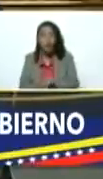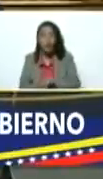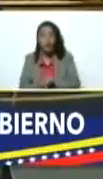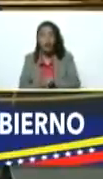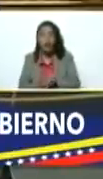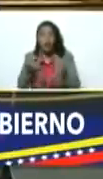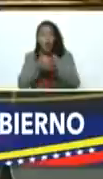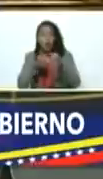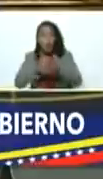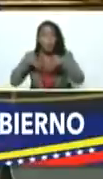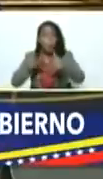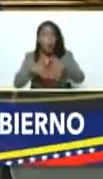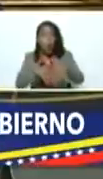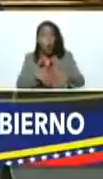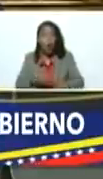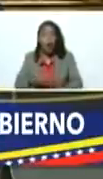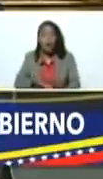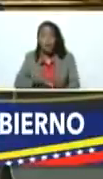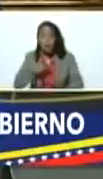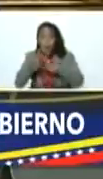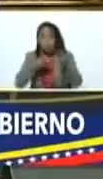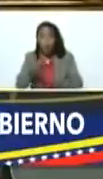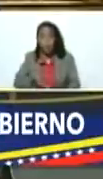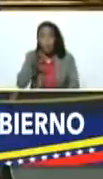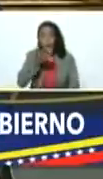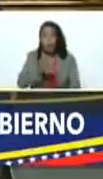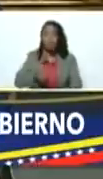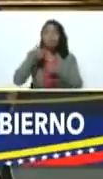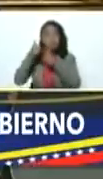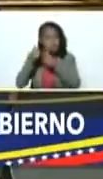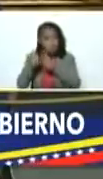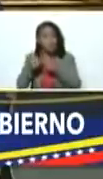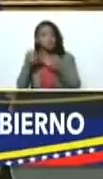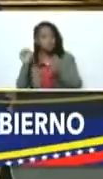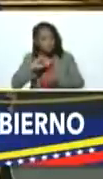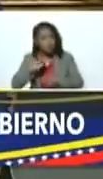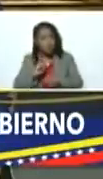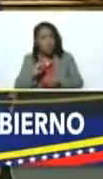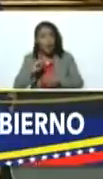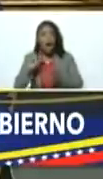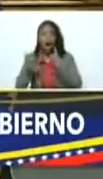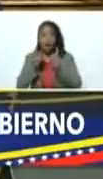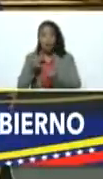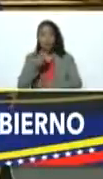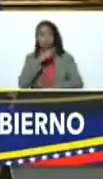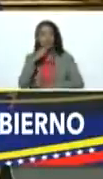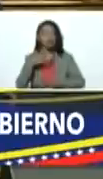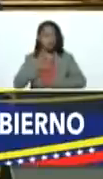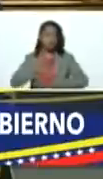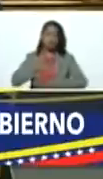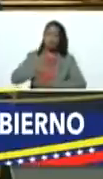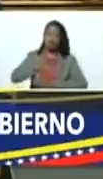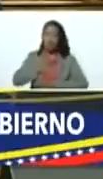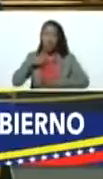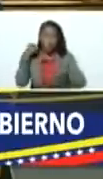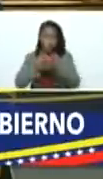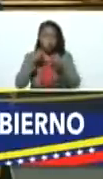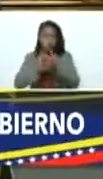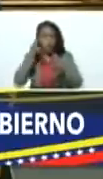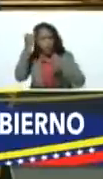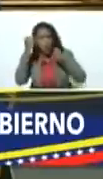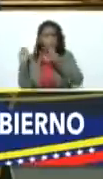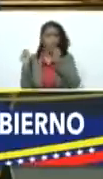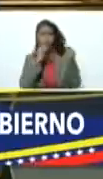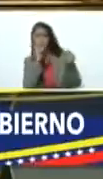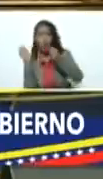partidista es importante es buena a veces sabrosa la lucha de ideas